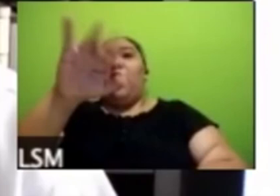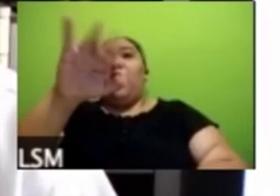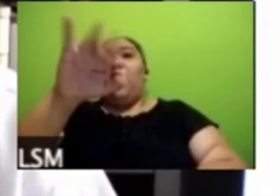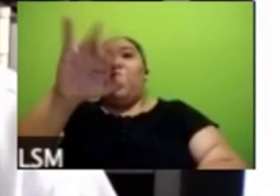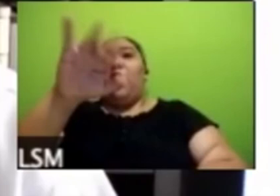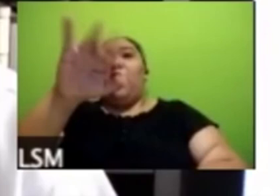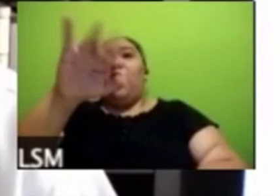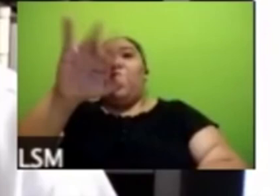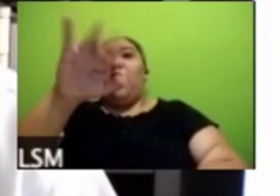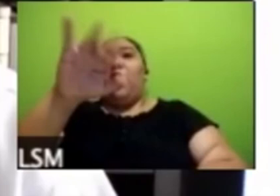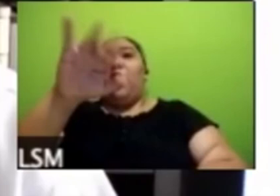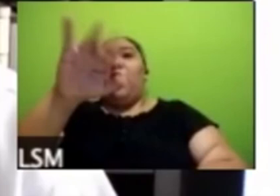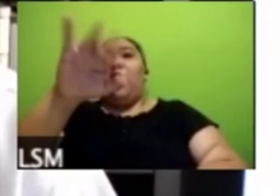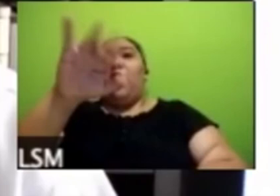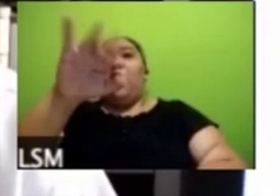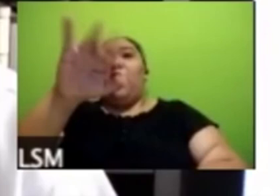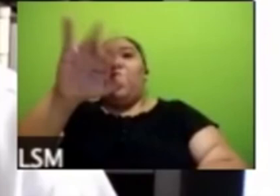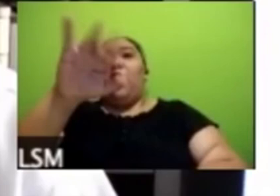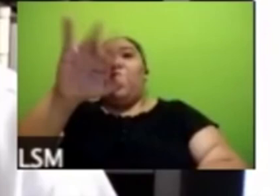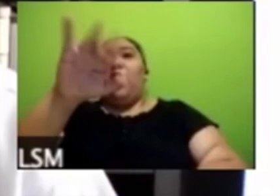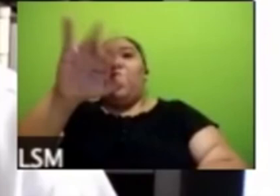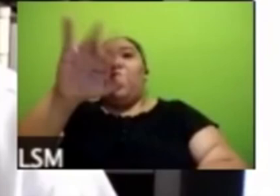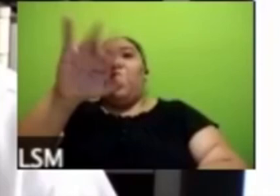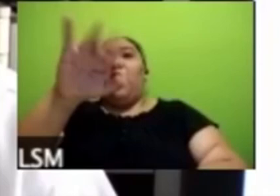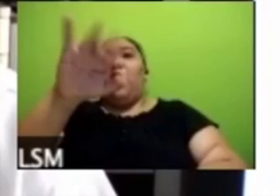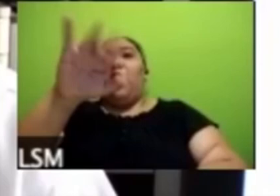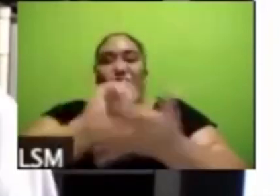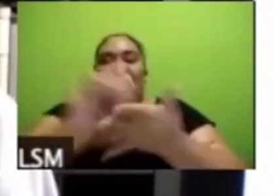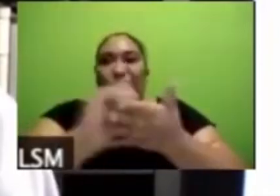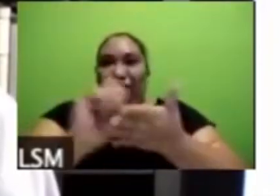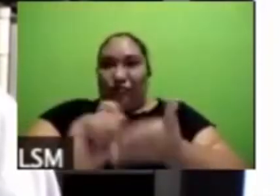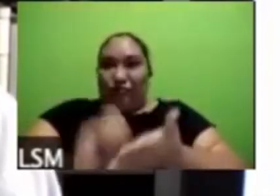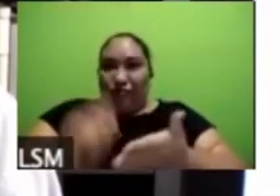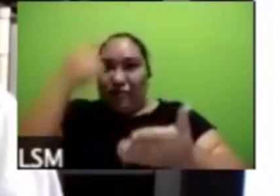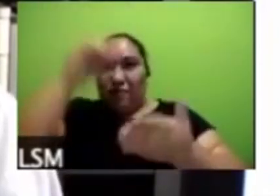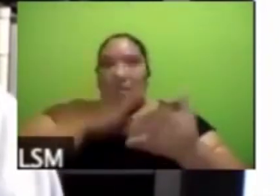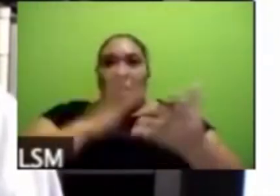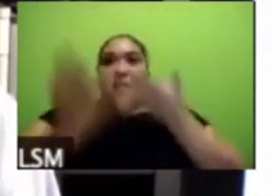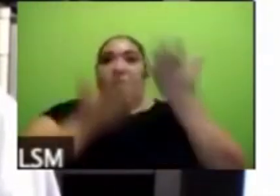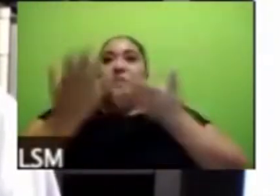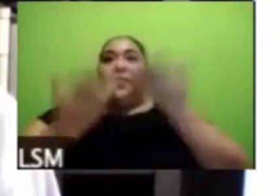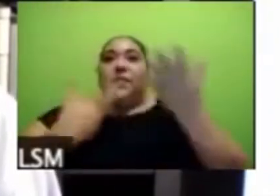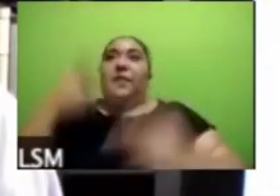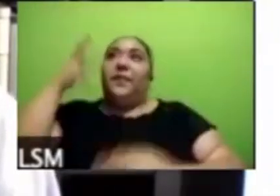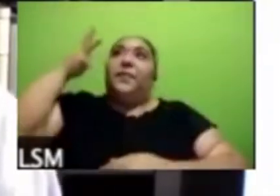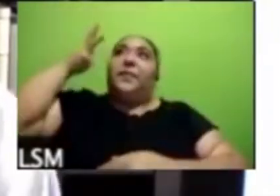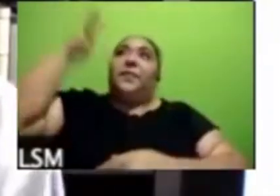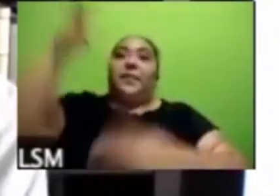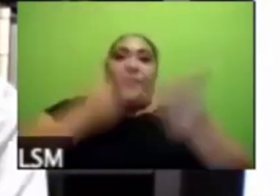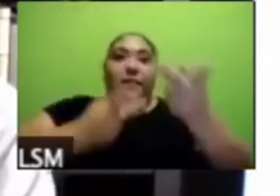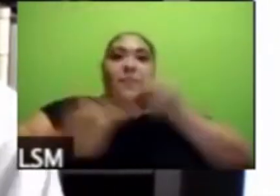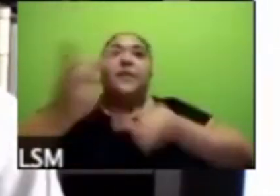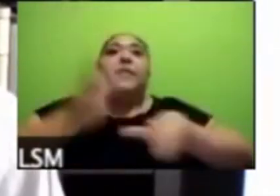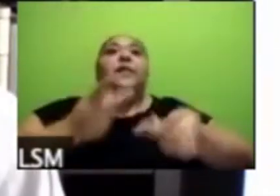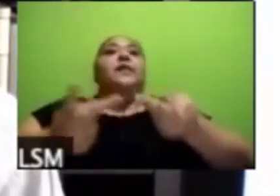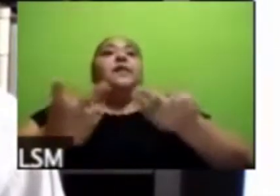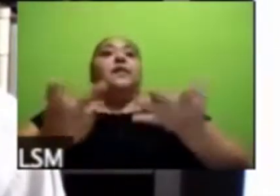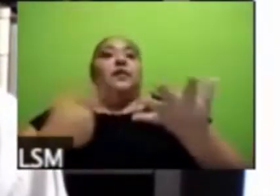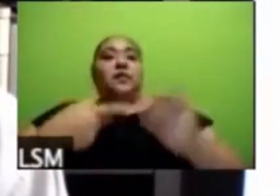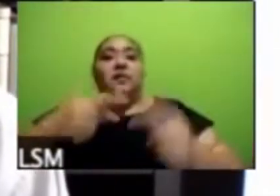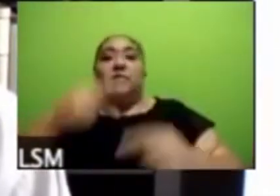que bueno tomo nota de ellas para futuros estudios como para considerar obviamente sí sí